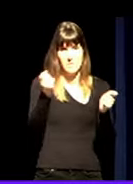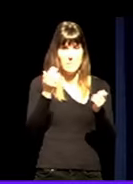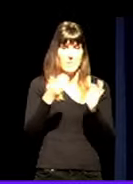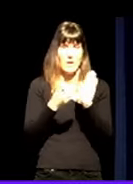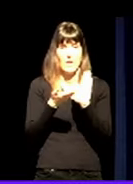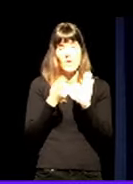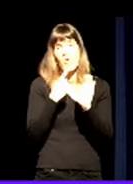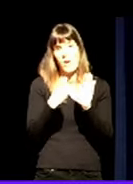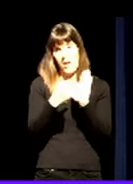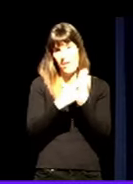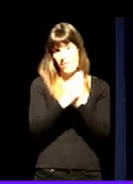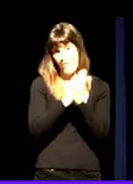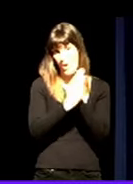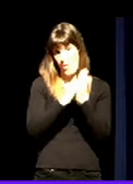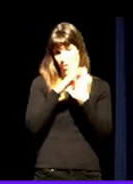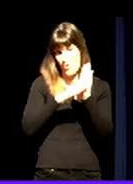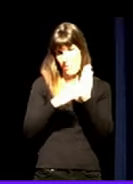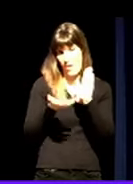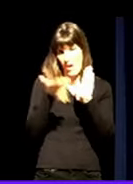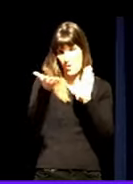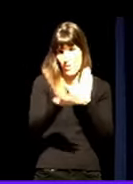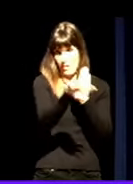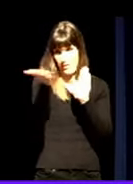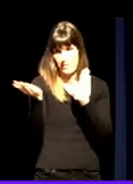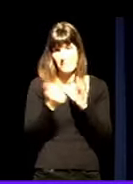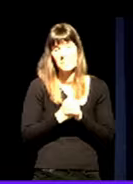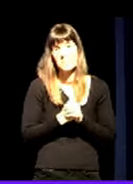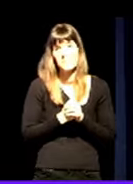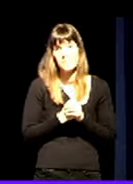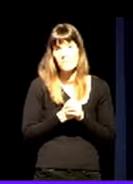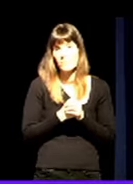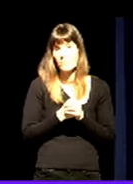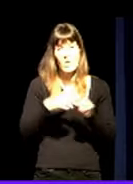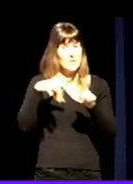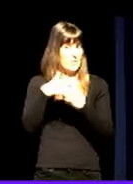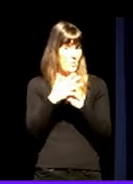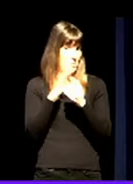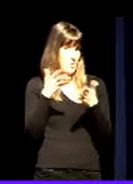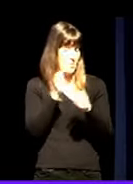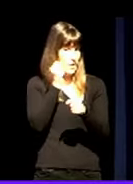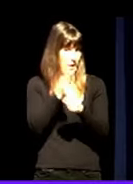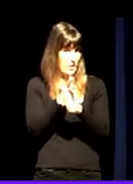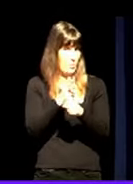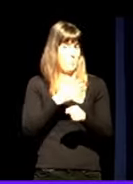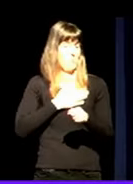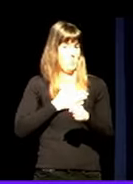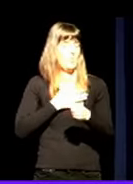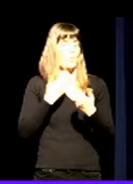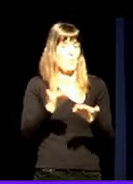izatea izatea izuen. Horrela, kokatu nahi geroen nik erronka hau, gure egitekoan.